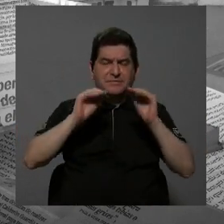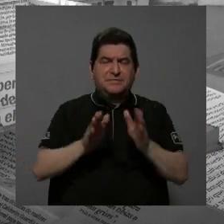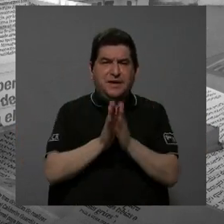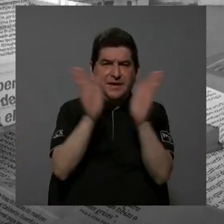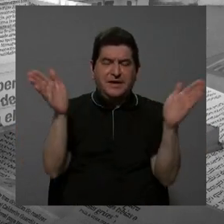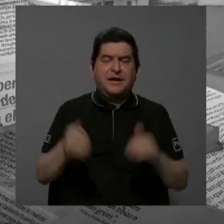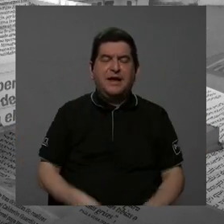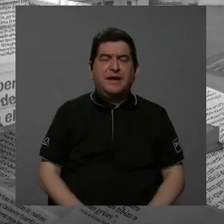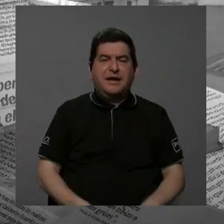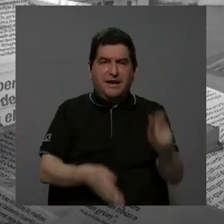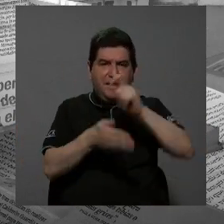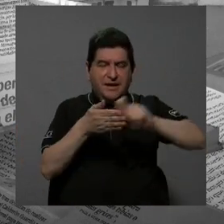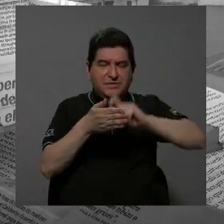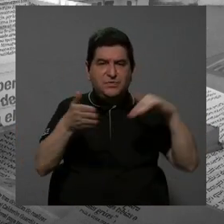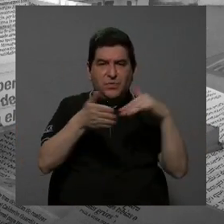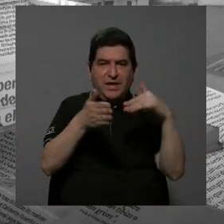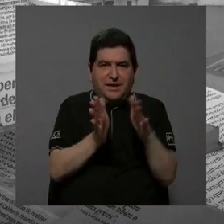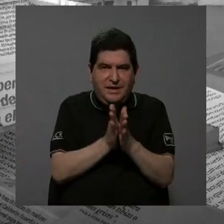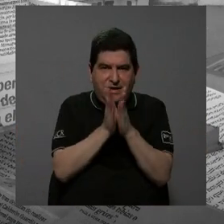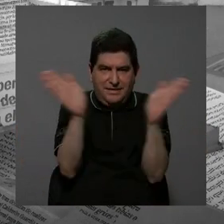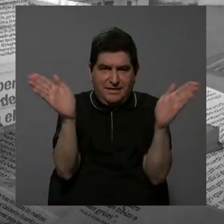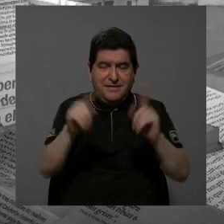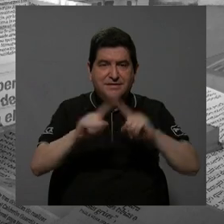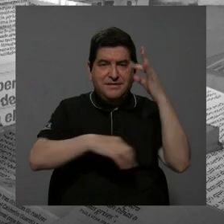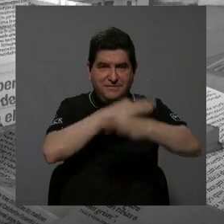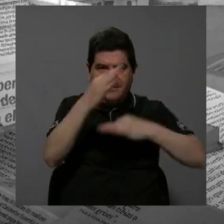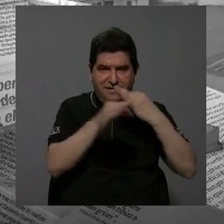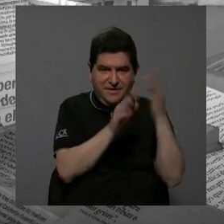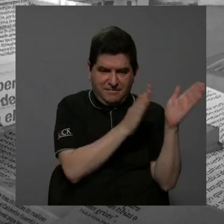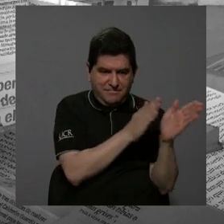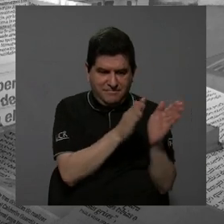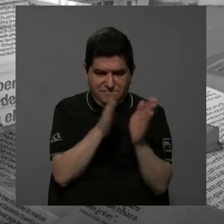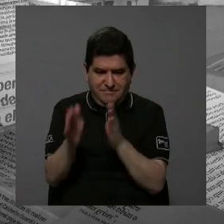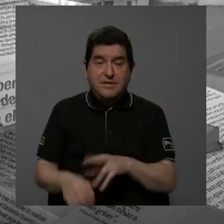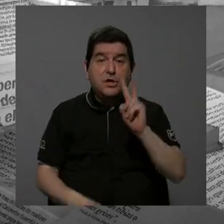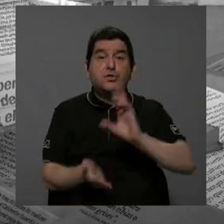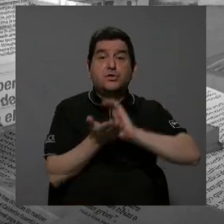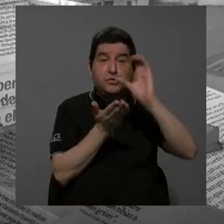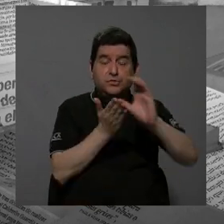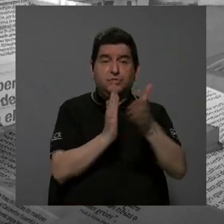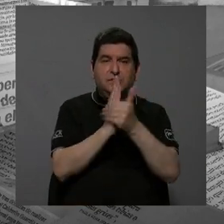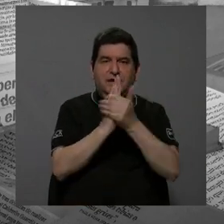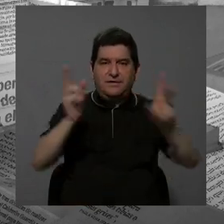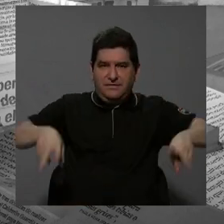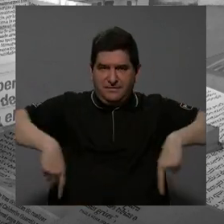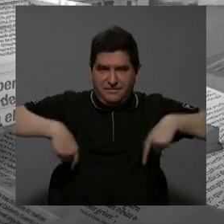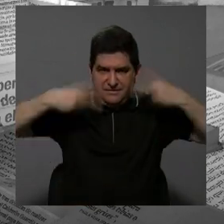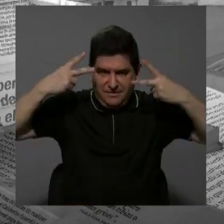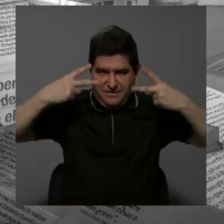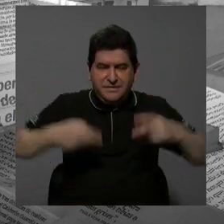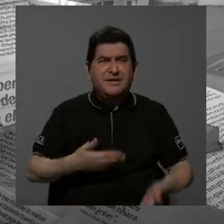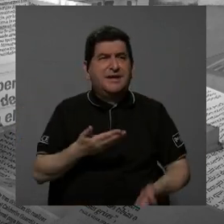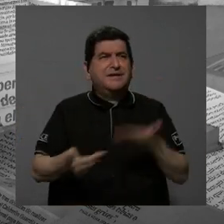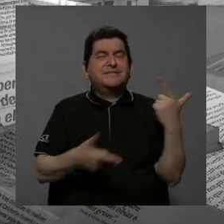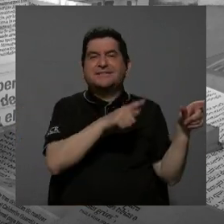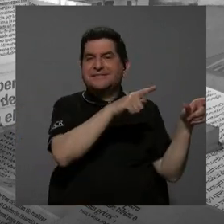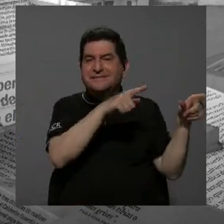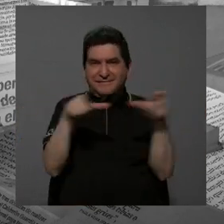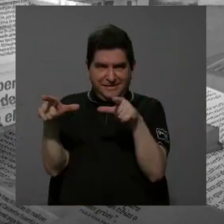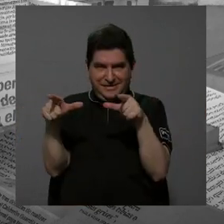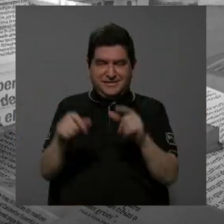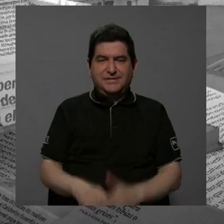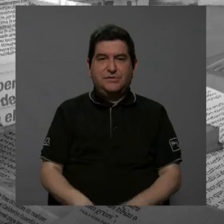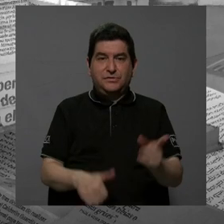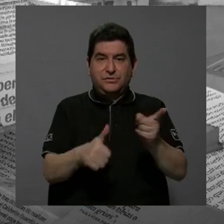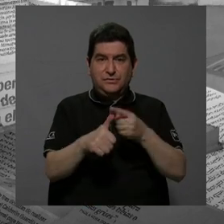Escuela de Estudios Generales en diferentes tipos de formaciones. Ya tenemos dos cursos de habilidades para la vida prácticamente listos para